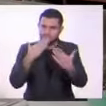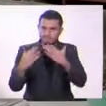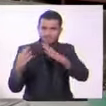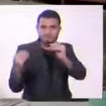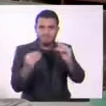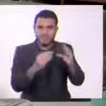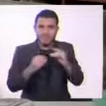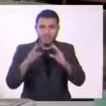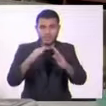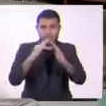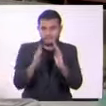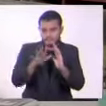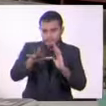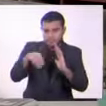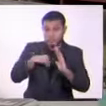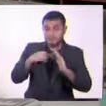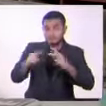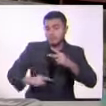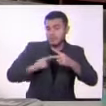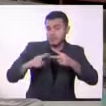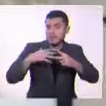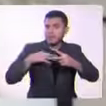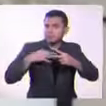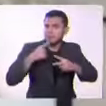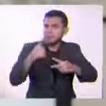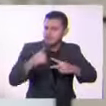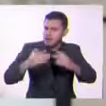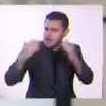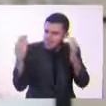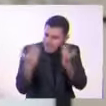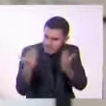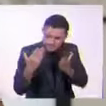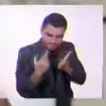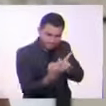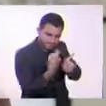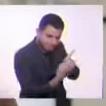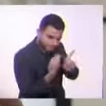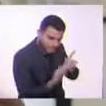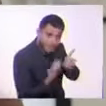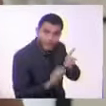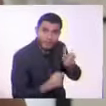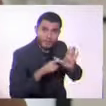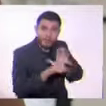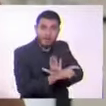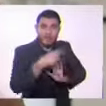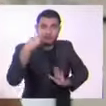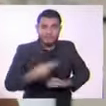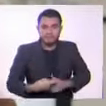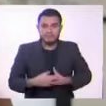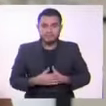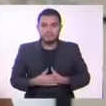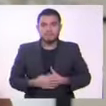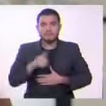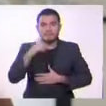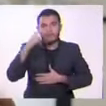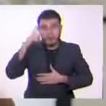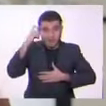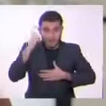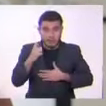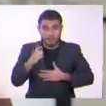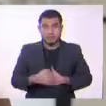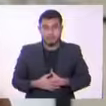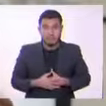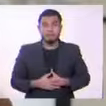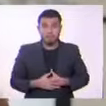Asimismo, te invito a crear tu propio guión de teatro realista. Recuerda, el